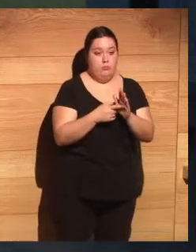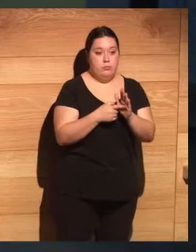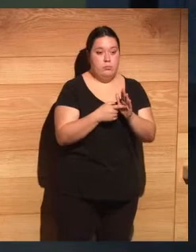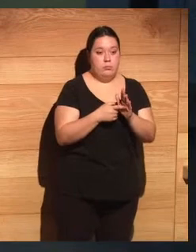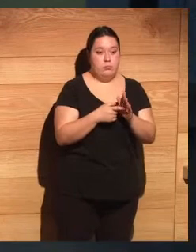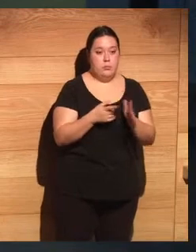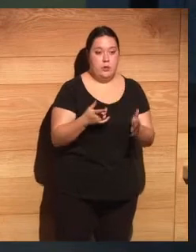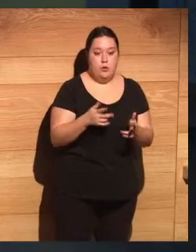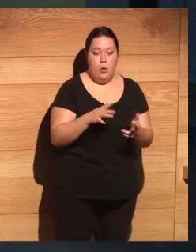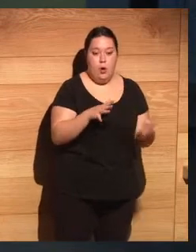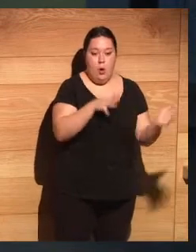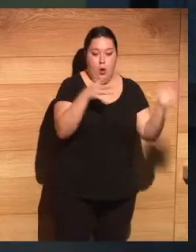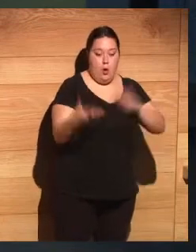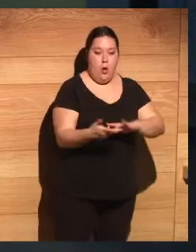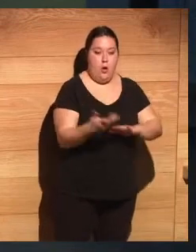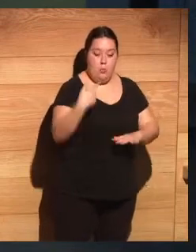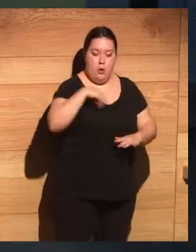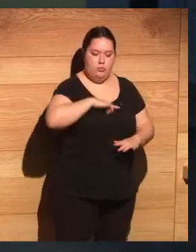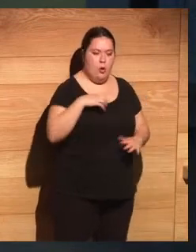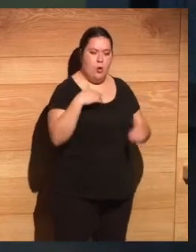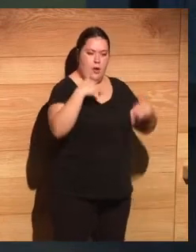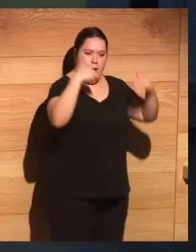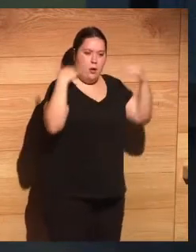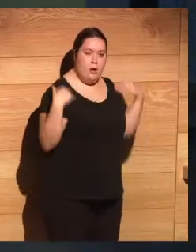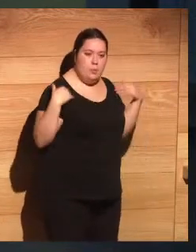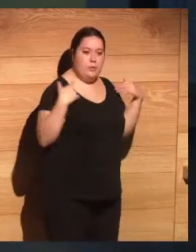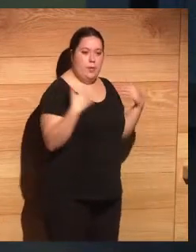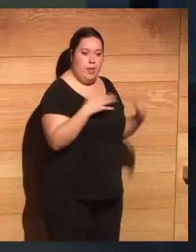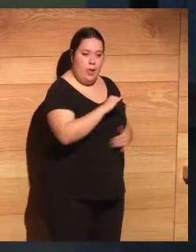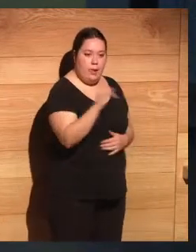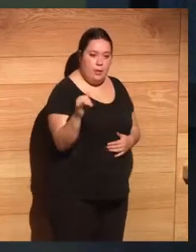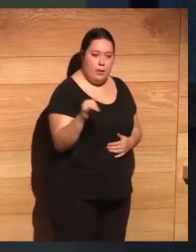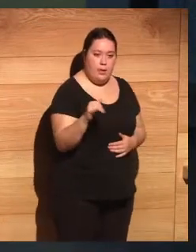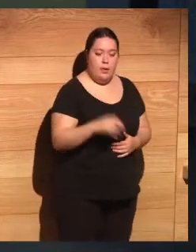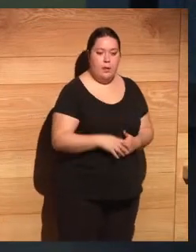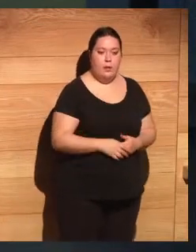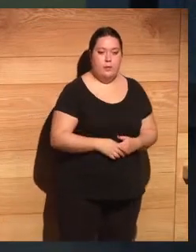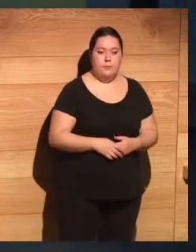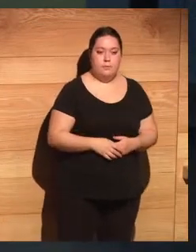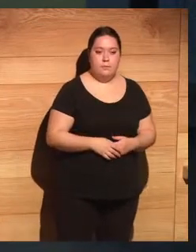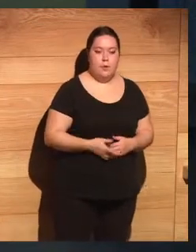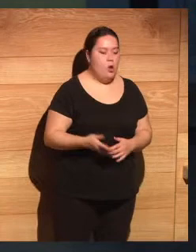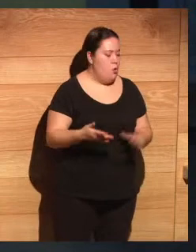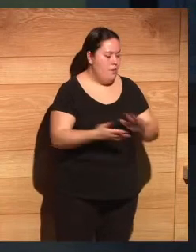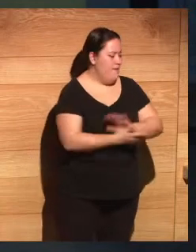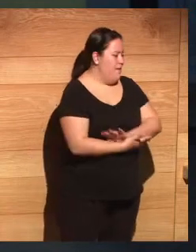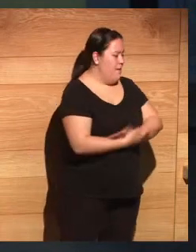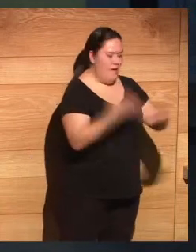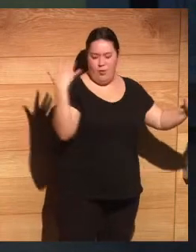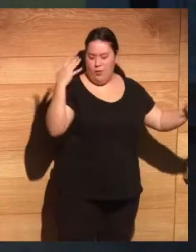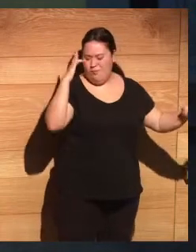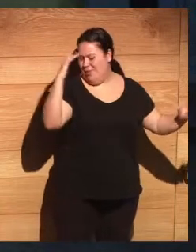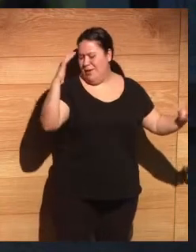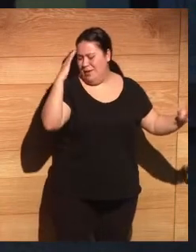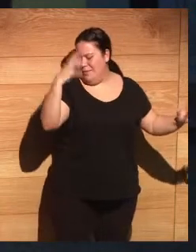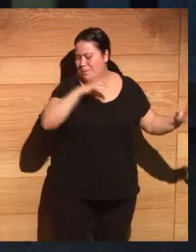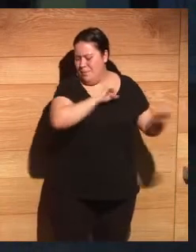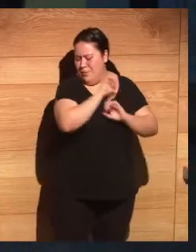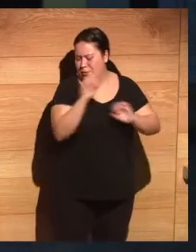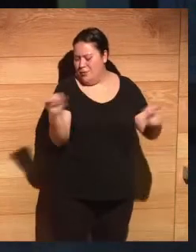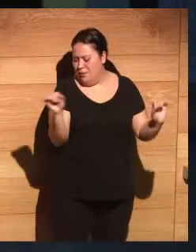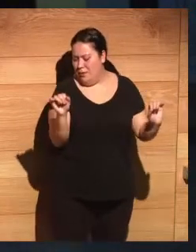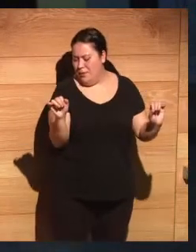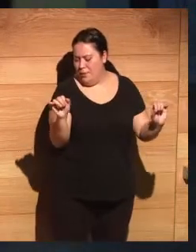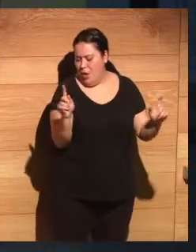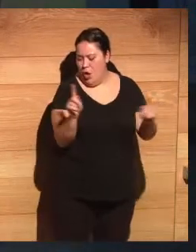opción que tenemos colectiva, no pasa nada. Tenemos el riesgo de que nos vayamos siendo sobrepasados, pero a una velocidad que ni imaginamos, por otro tipo de